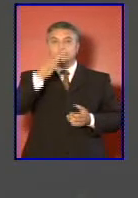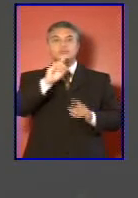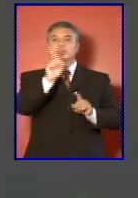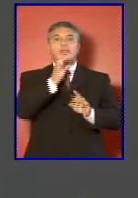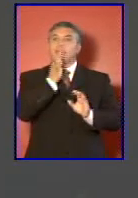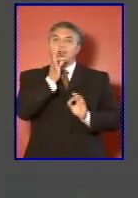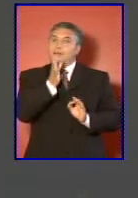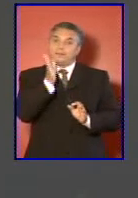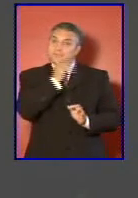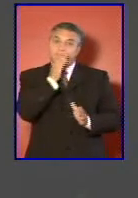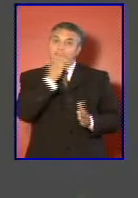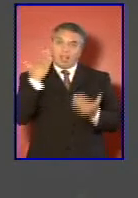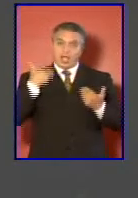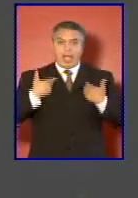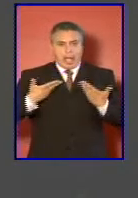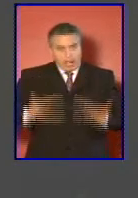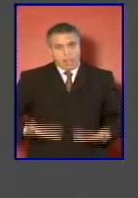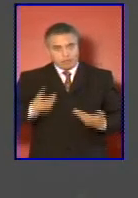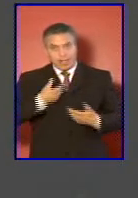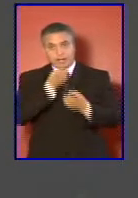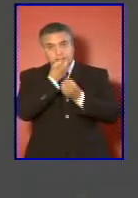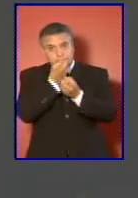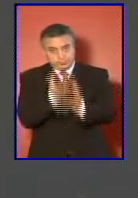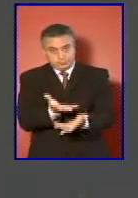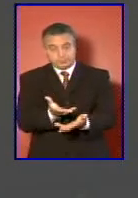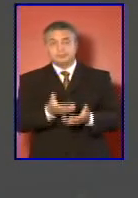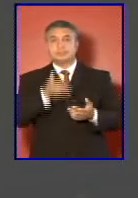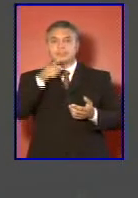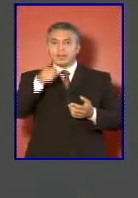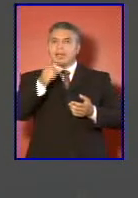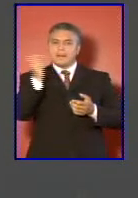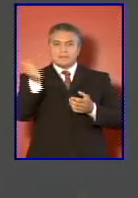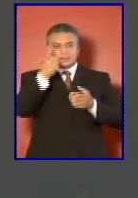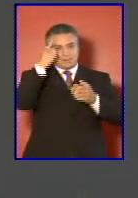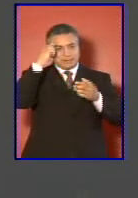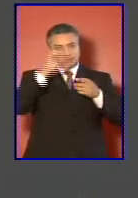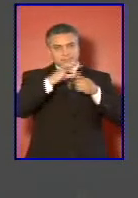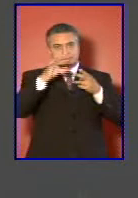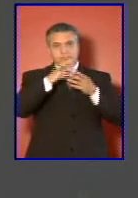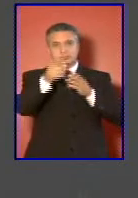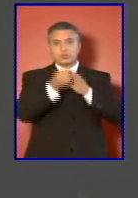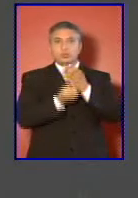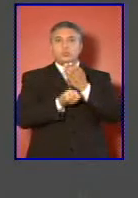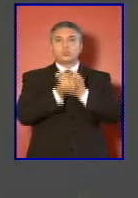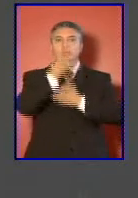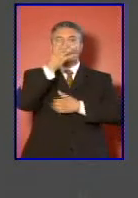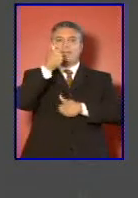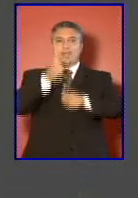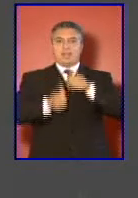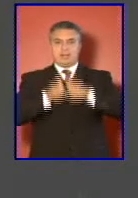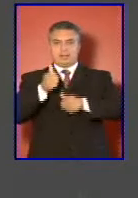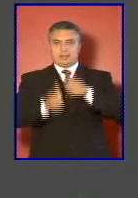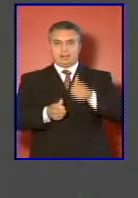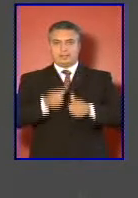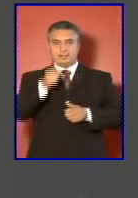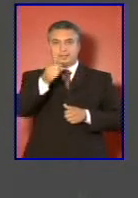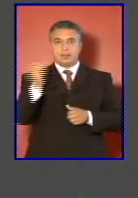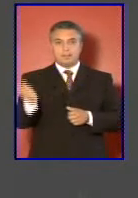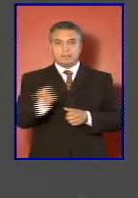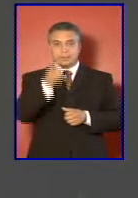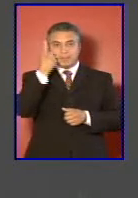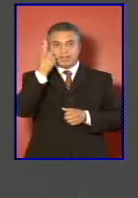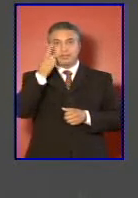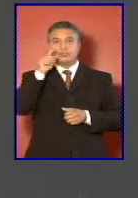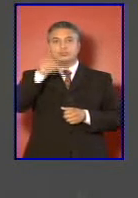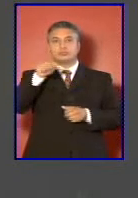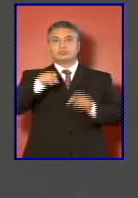antes y esta es la ocasión de hacerlo a las principales características de esta nueva carrera. Primero un